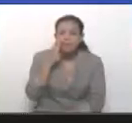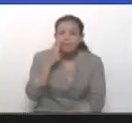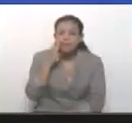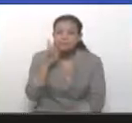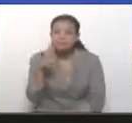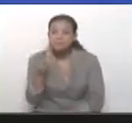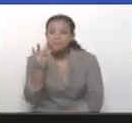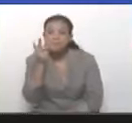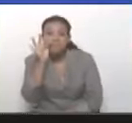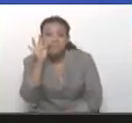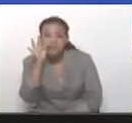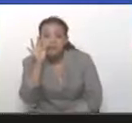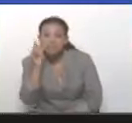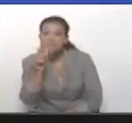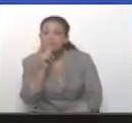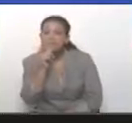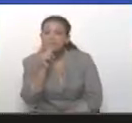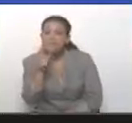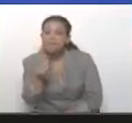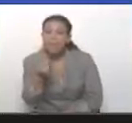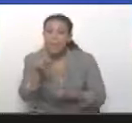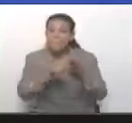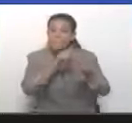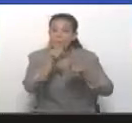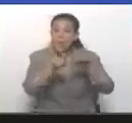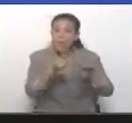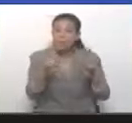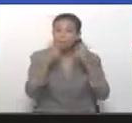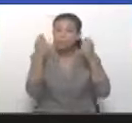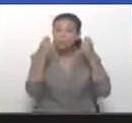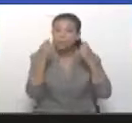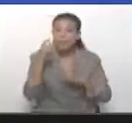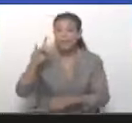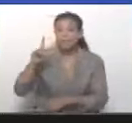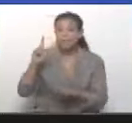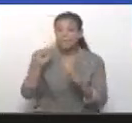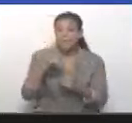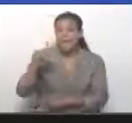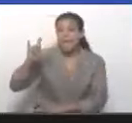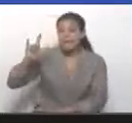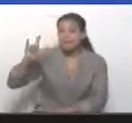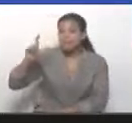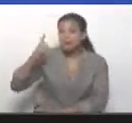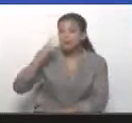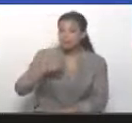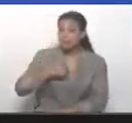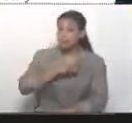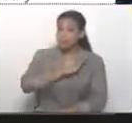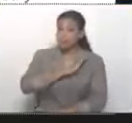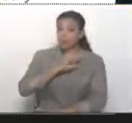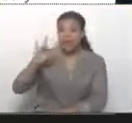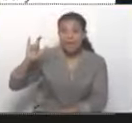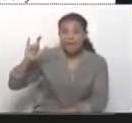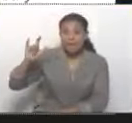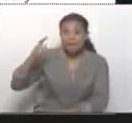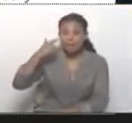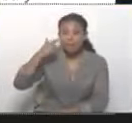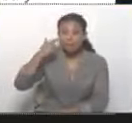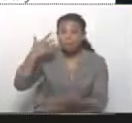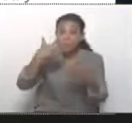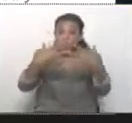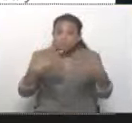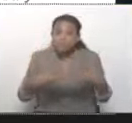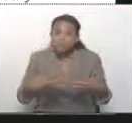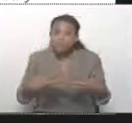Aquí están las preguntas, las publiqué en mi Instagram, por mis redes sociales, pido que todos reproduzcan